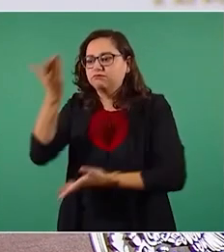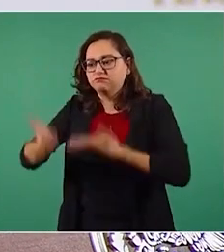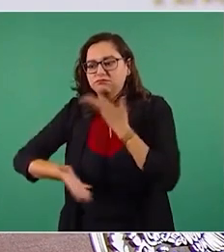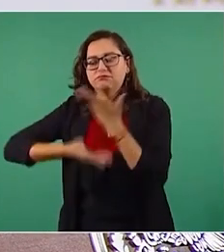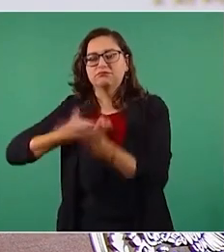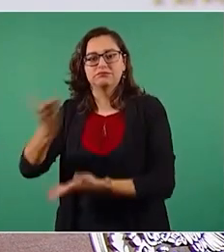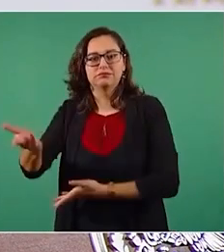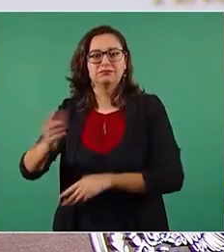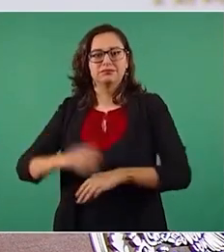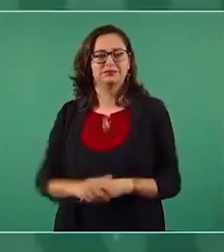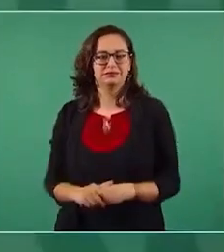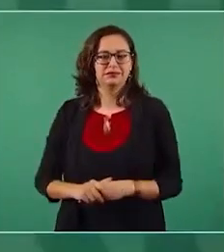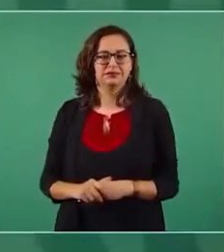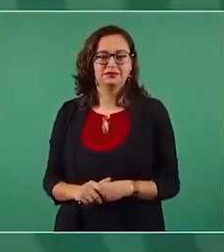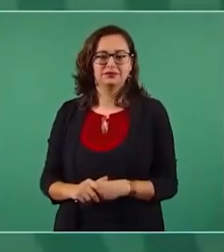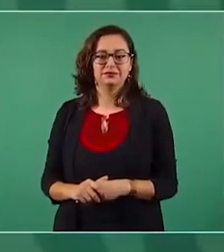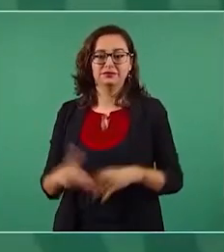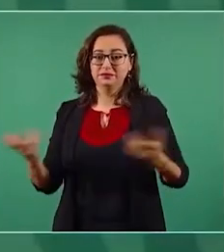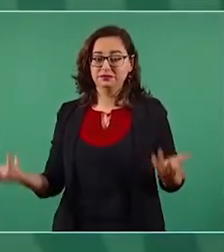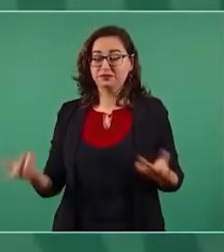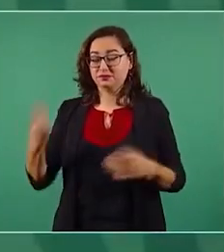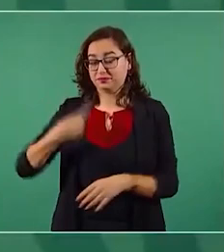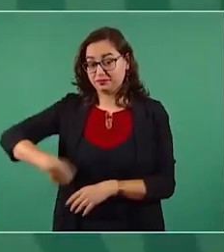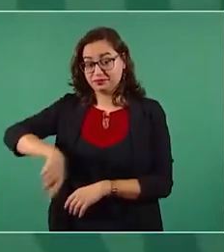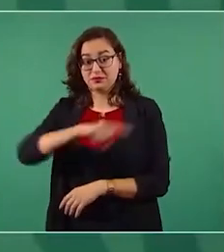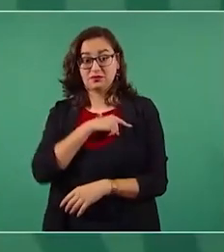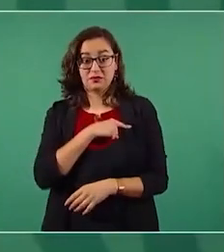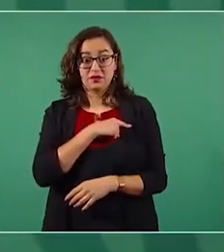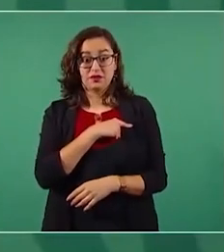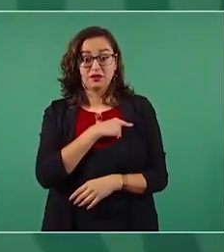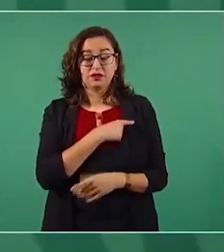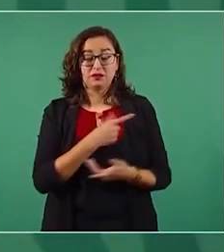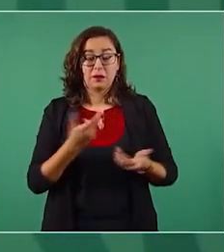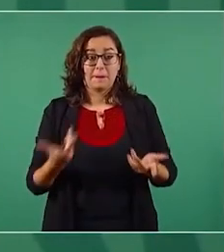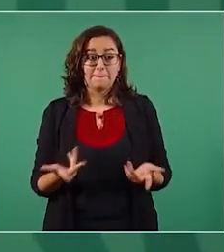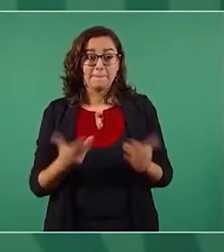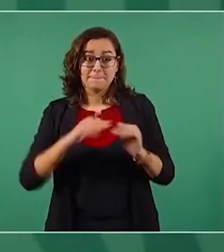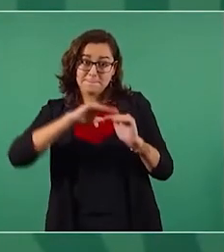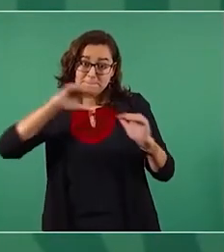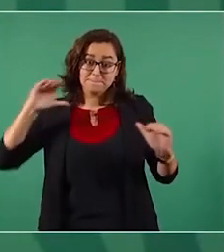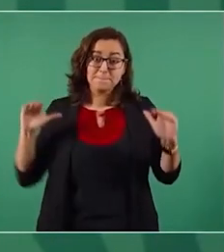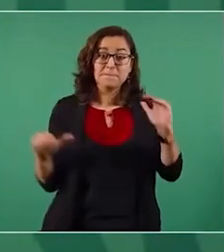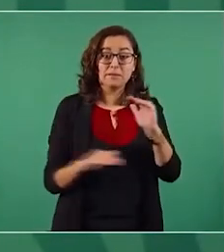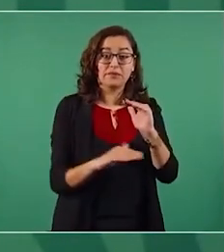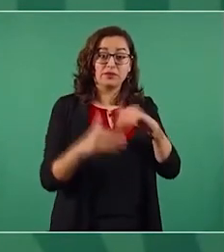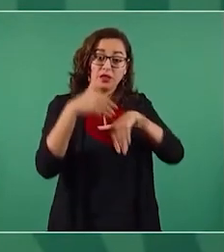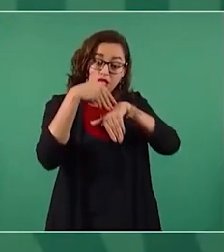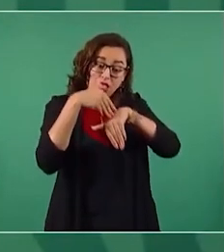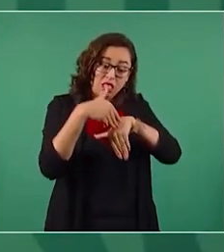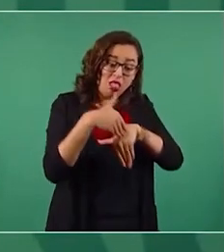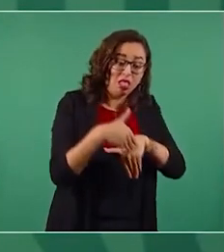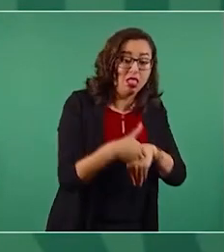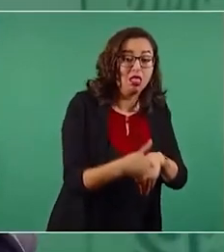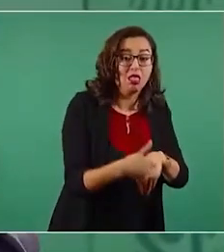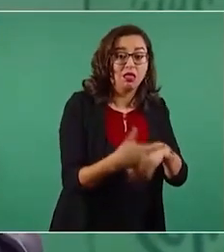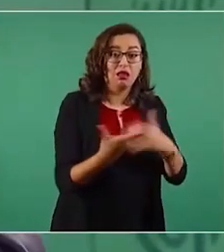Porque no somos peleles, títeres de ningún